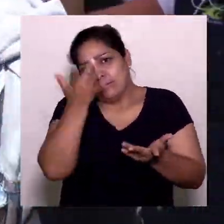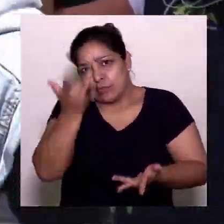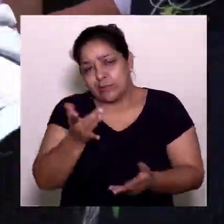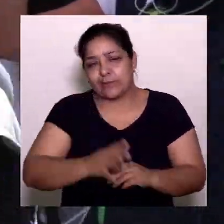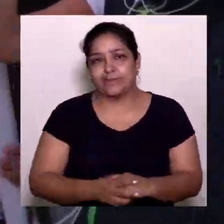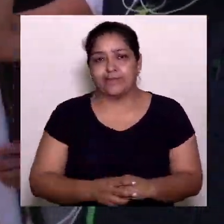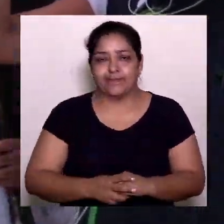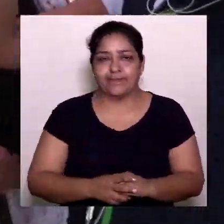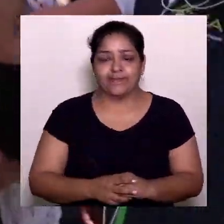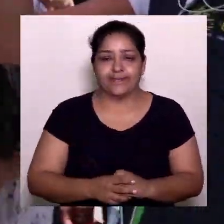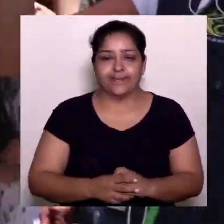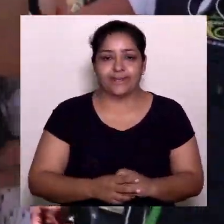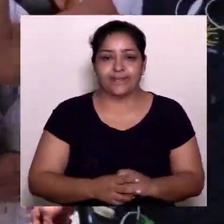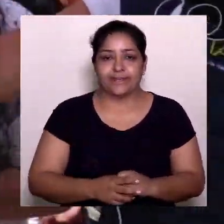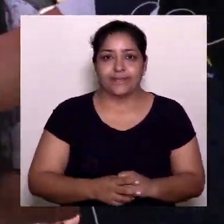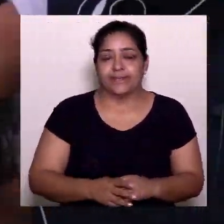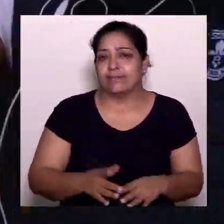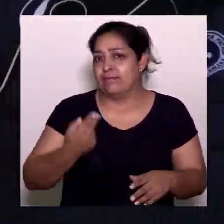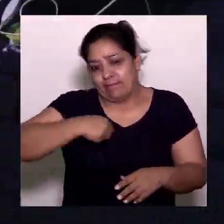universitario estatal.